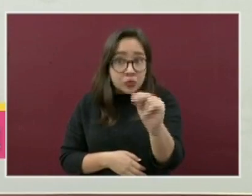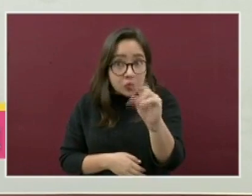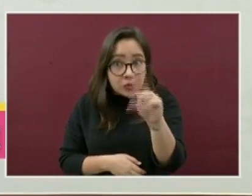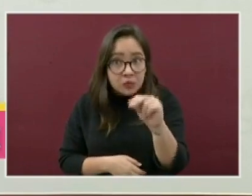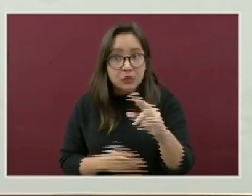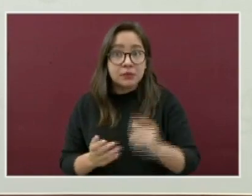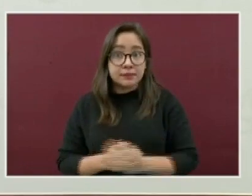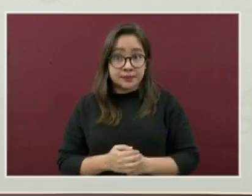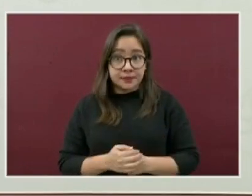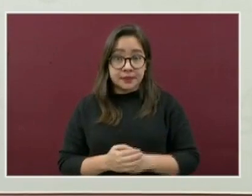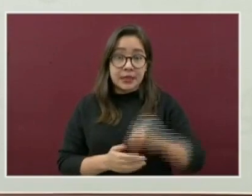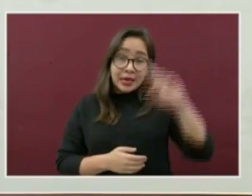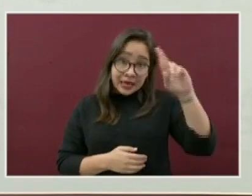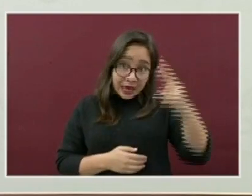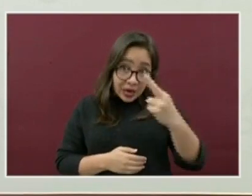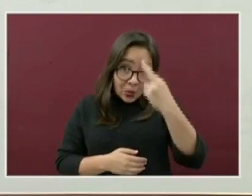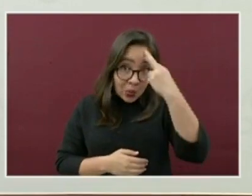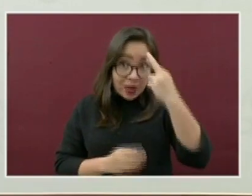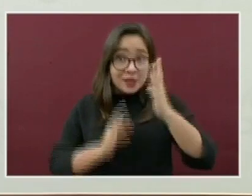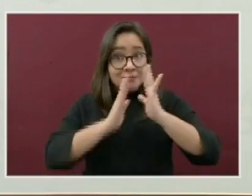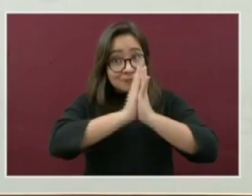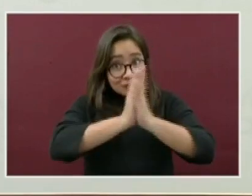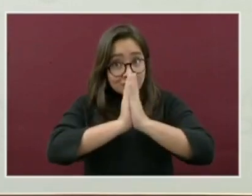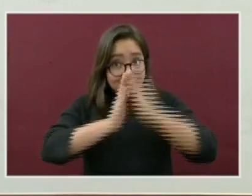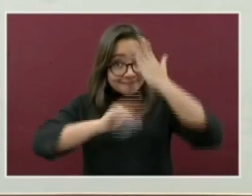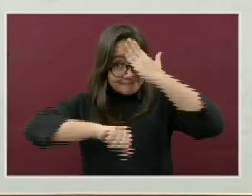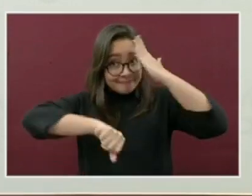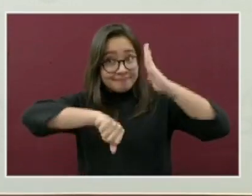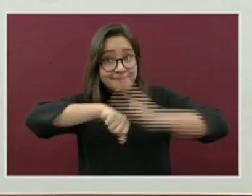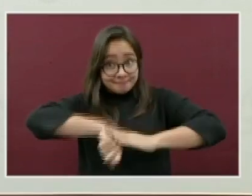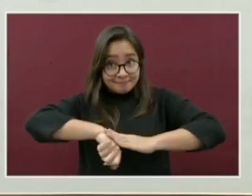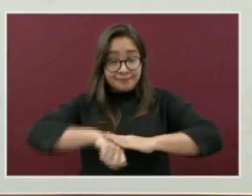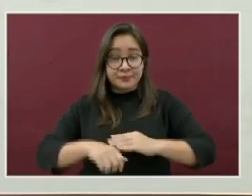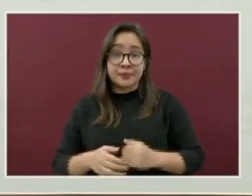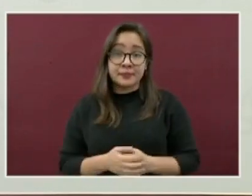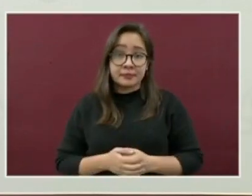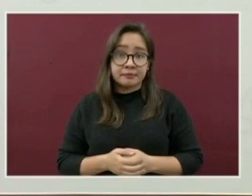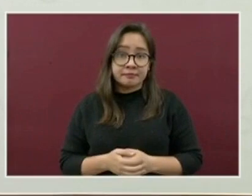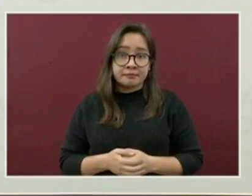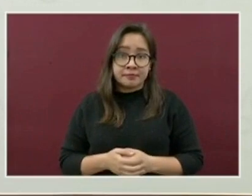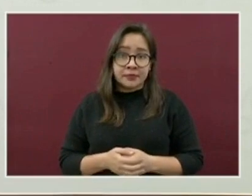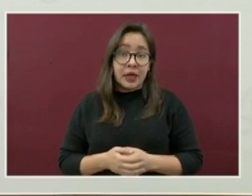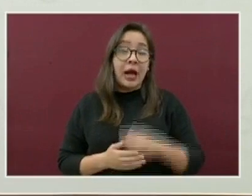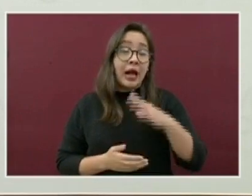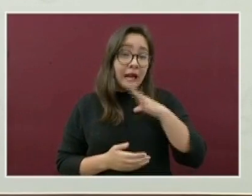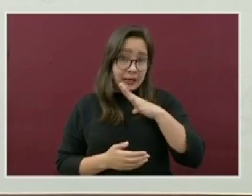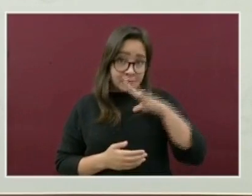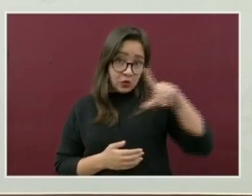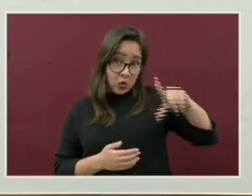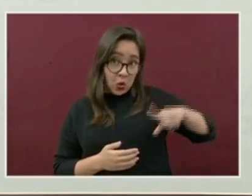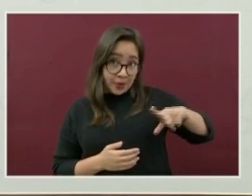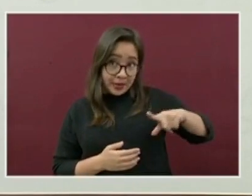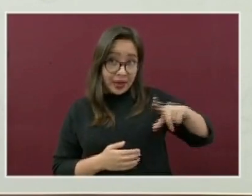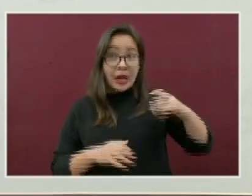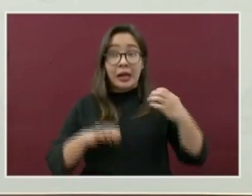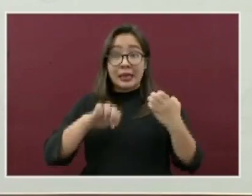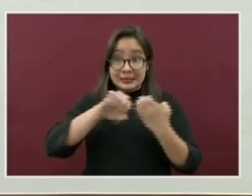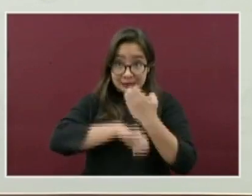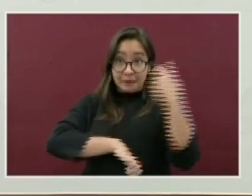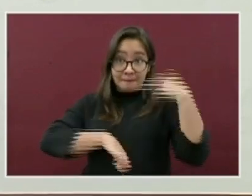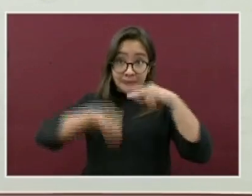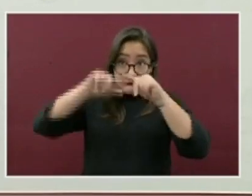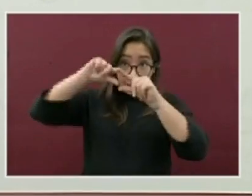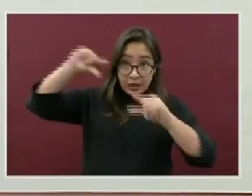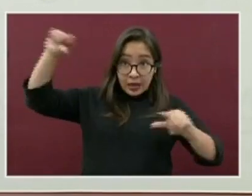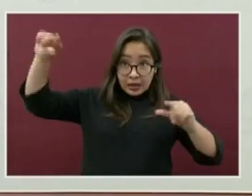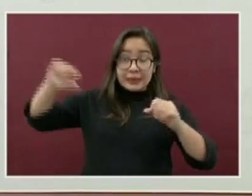Recuerden y tengan muy presente que el gobierno del estado, a través de la Secretaría de